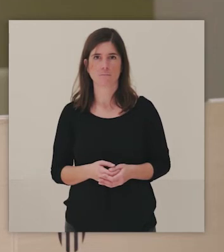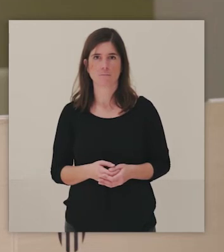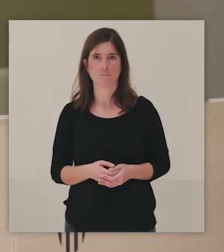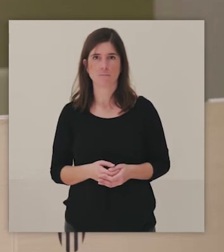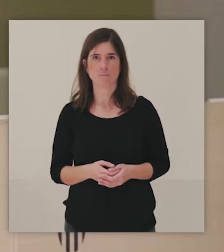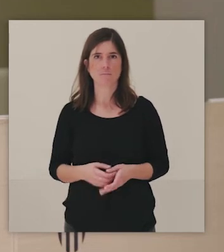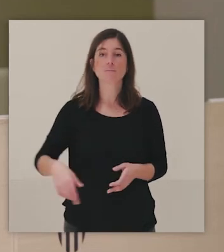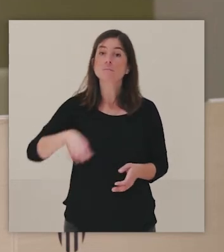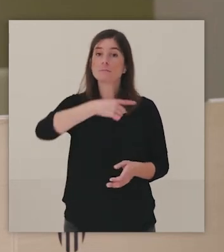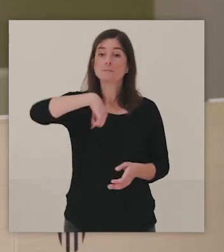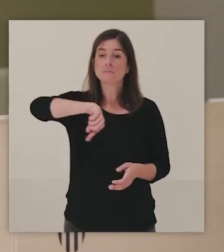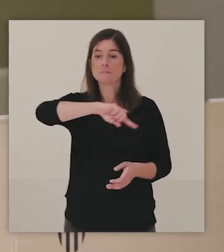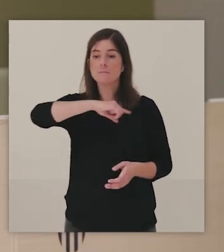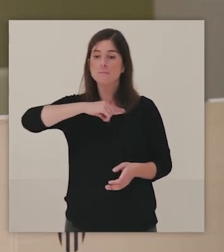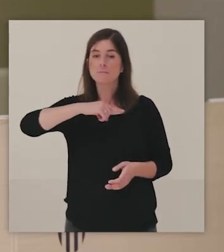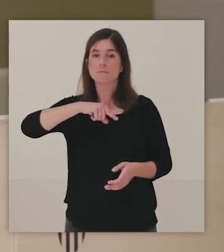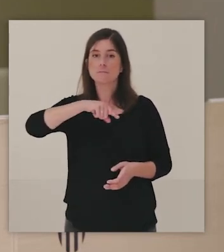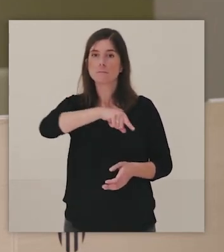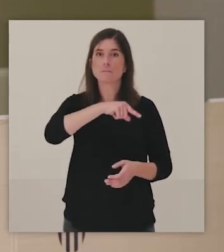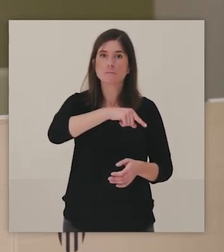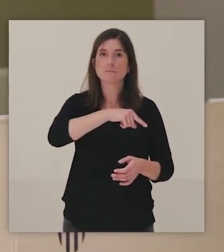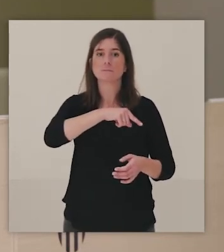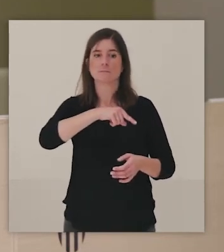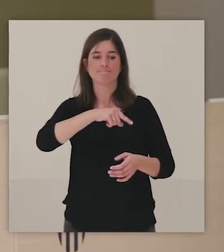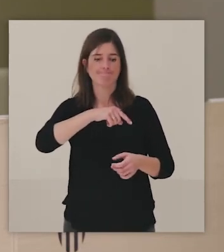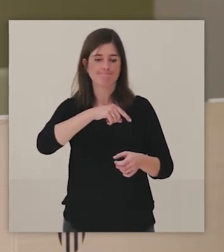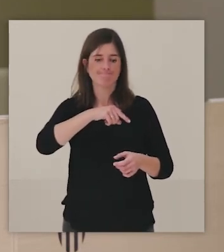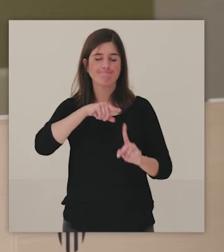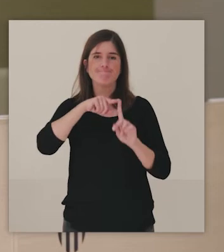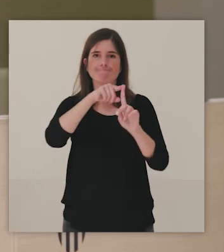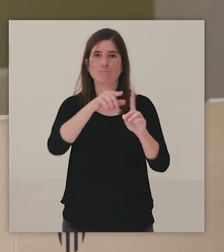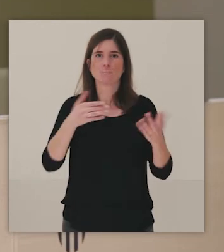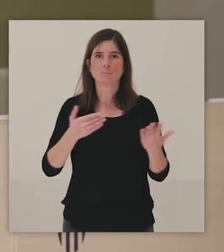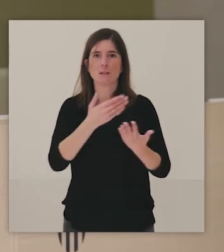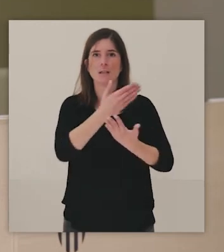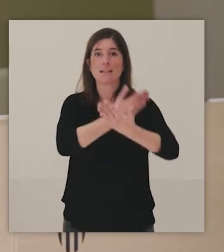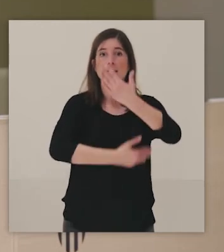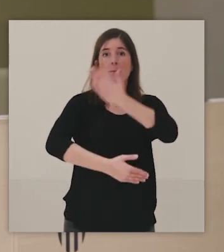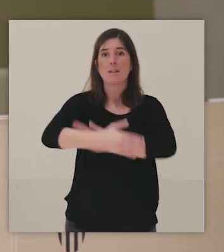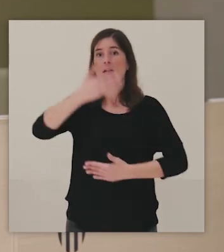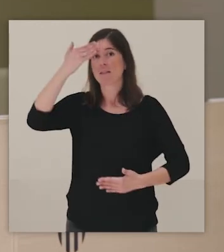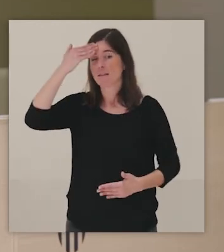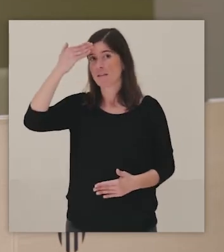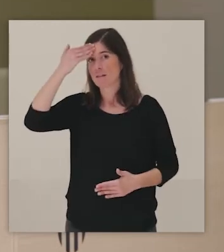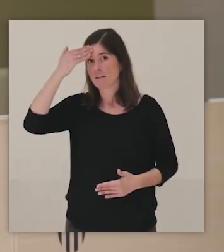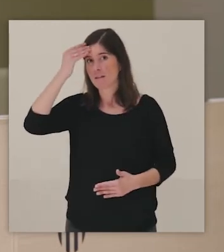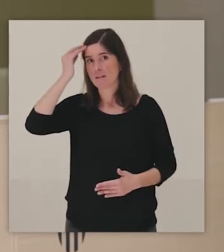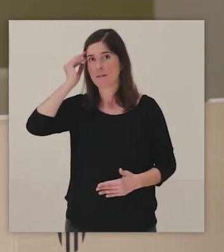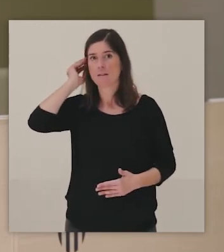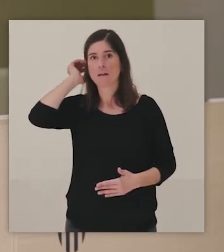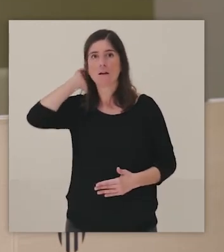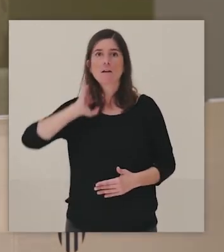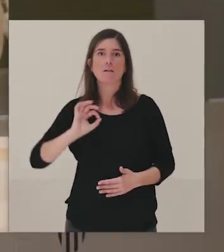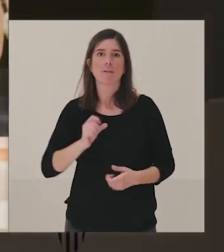En este caso trabajamos para que este colectivo con discapacidad